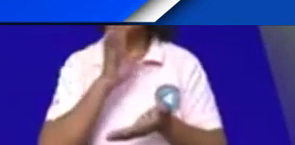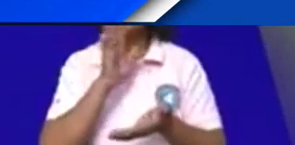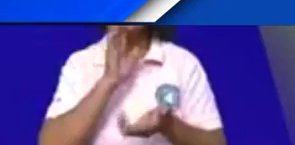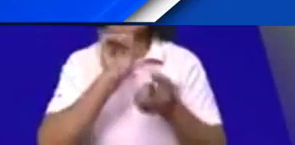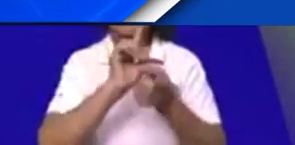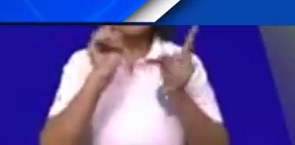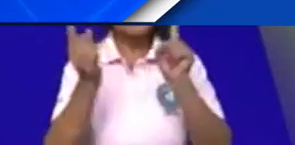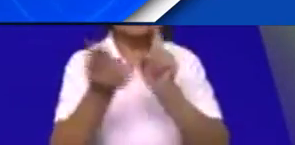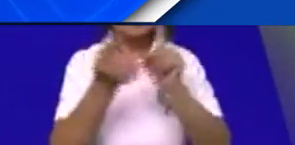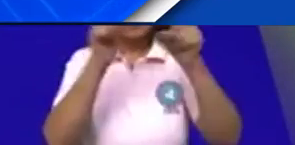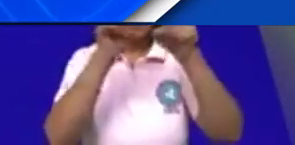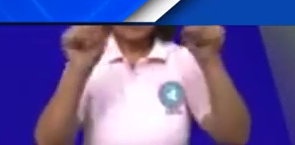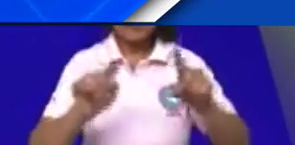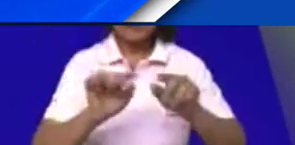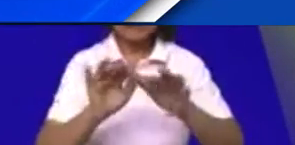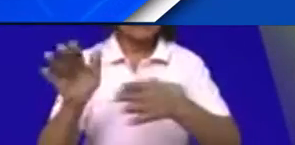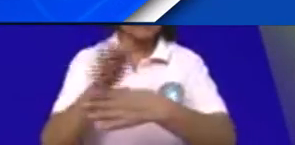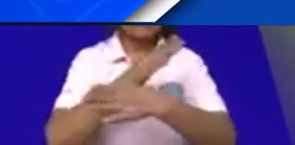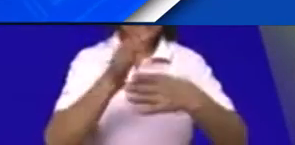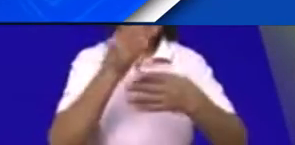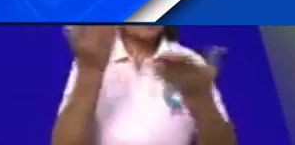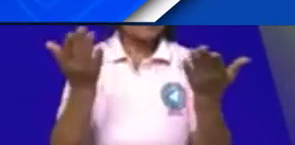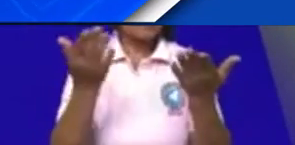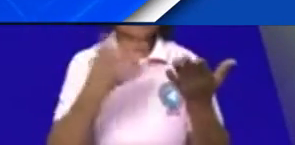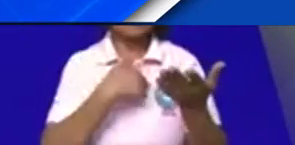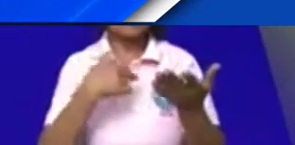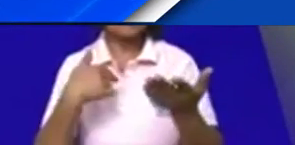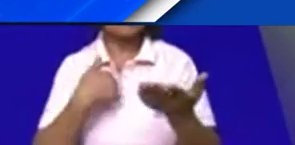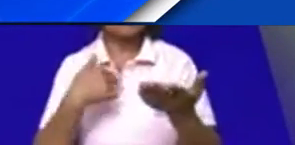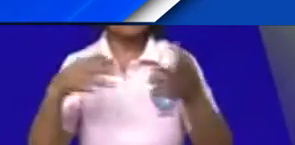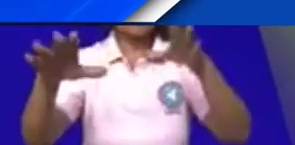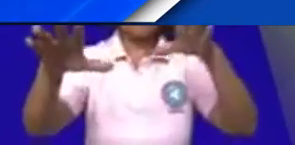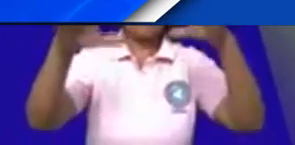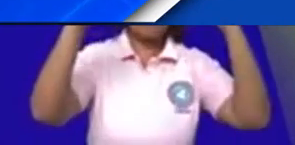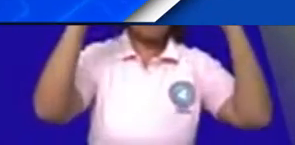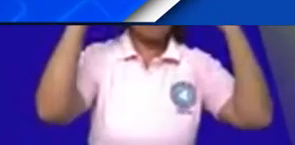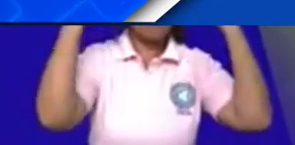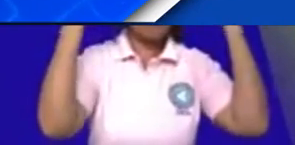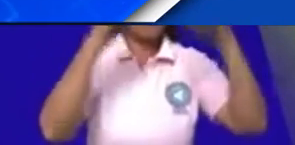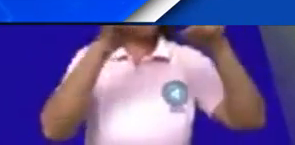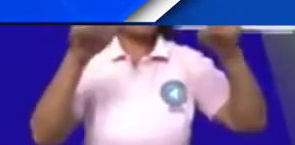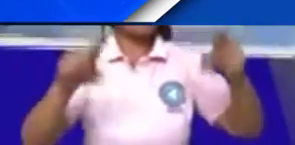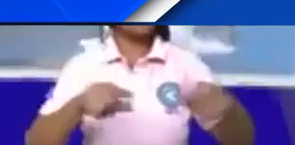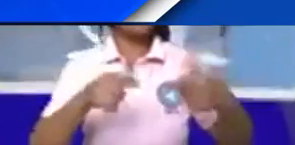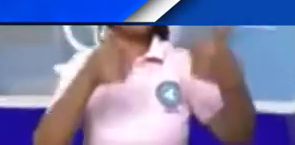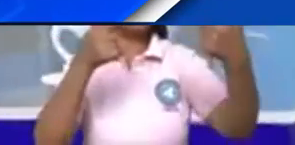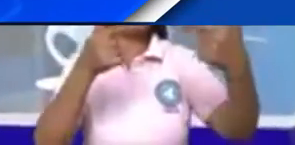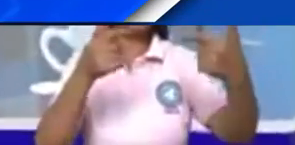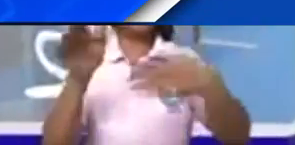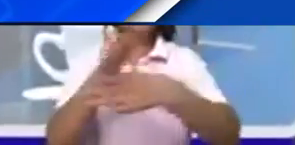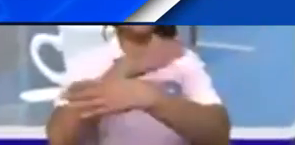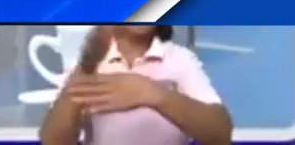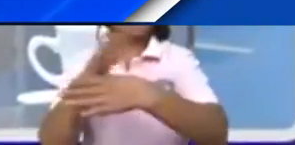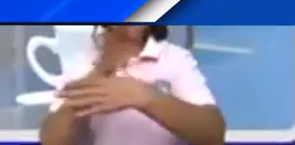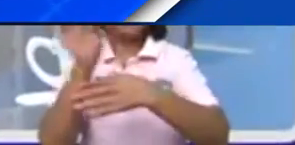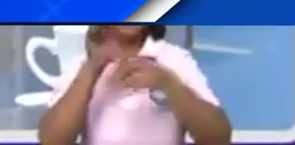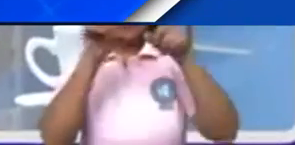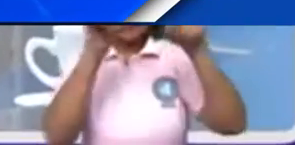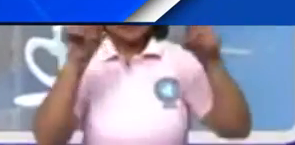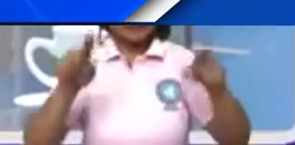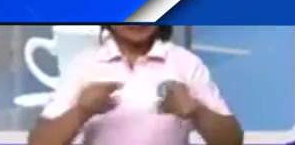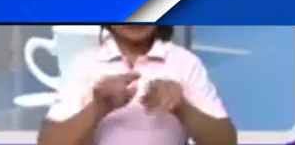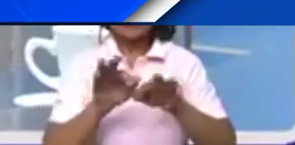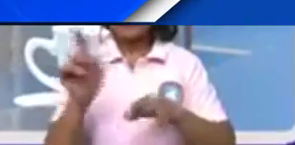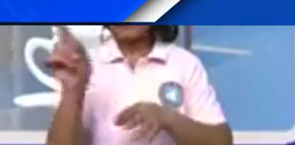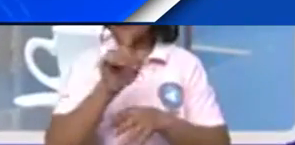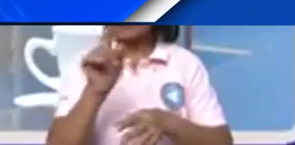la transformación digital, no solamente es pensar en que vamos a dar las clases en ambientes virtuales usando distintas plataformas, sino